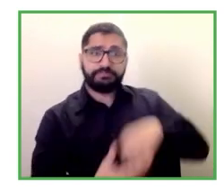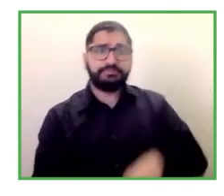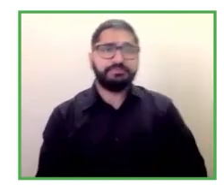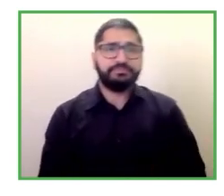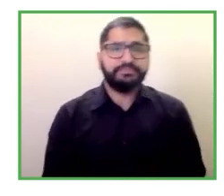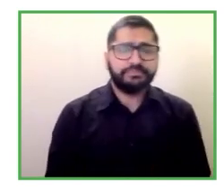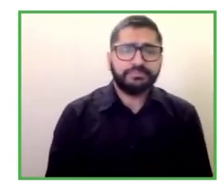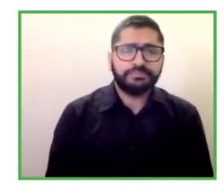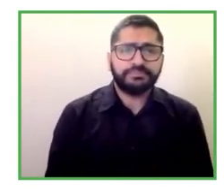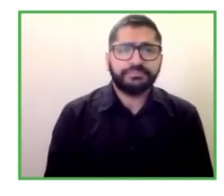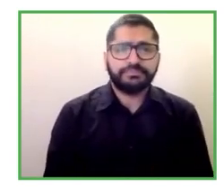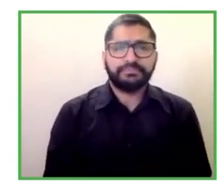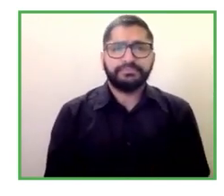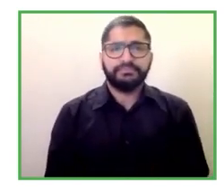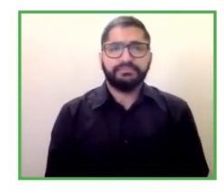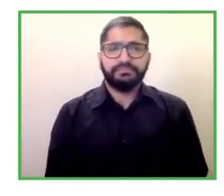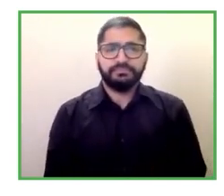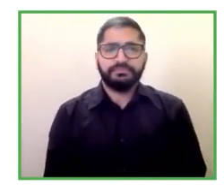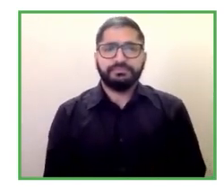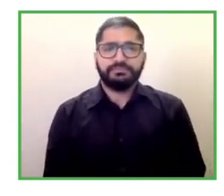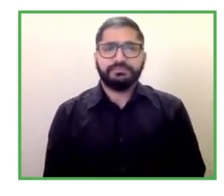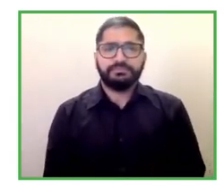Katia tienes que encender el micrófono